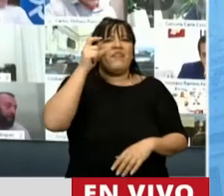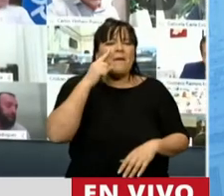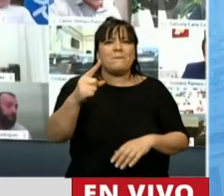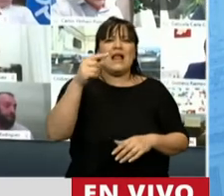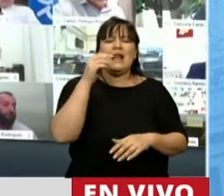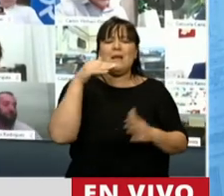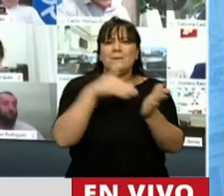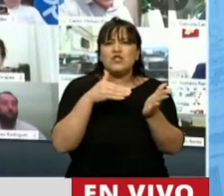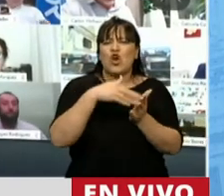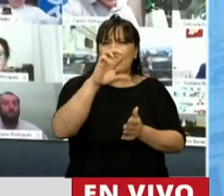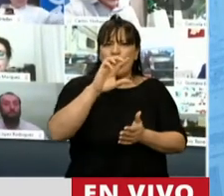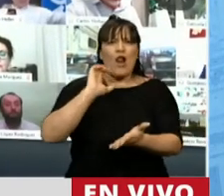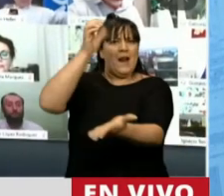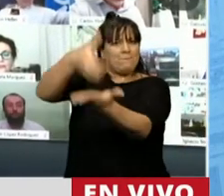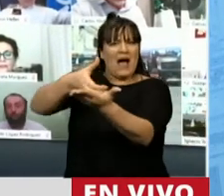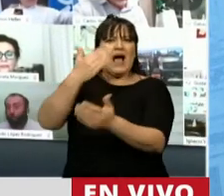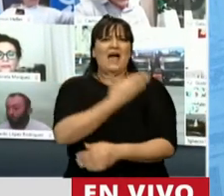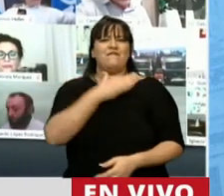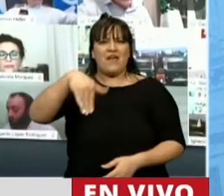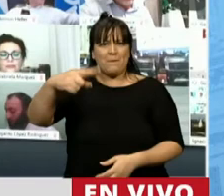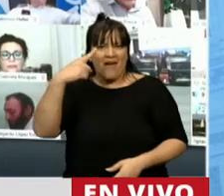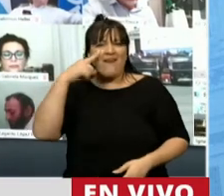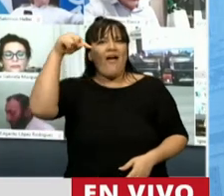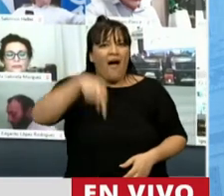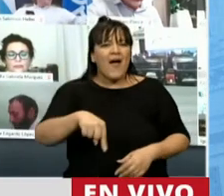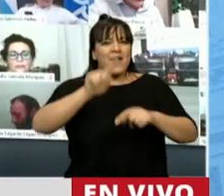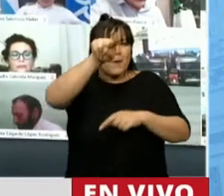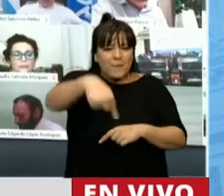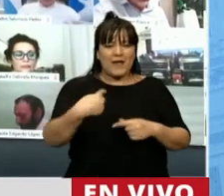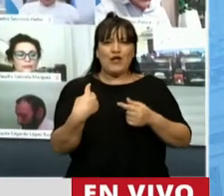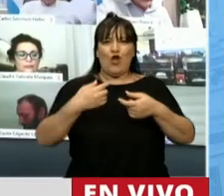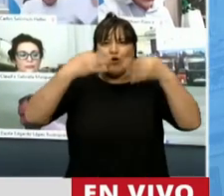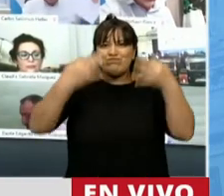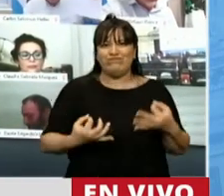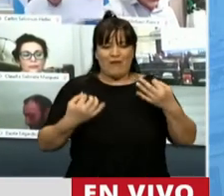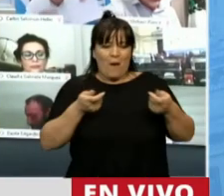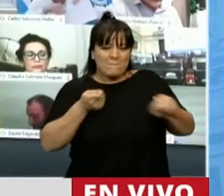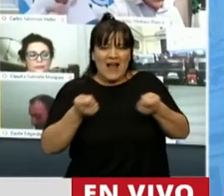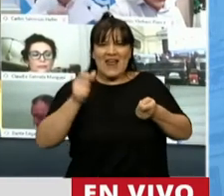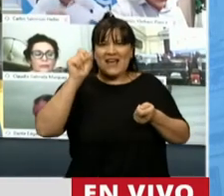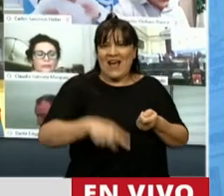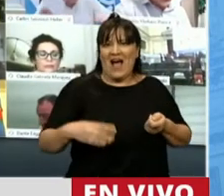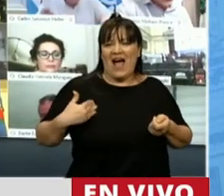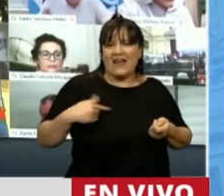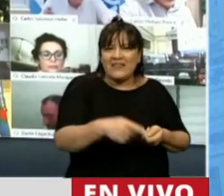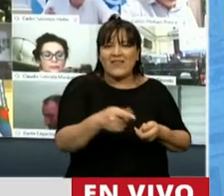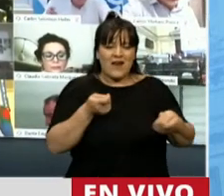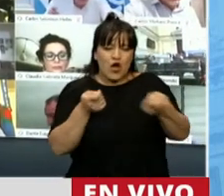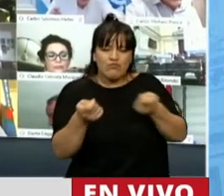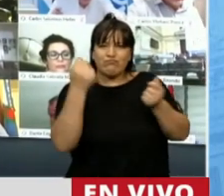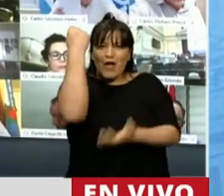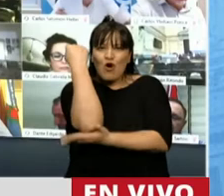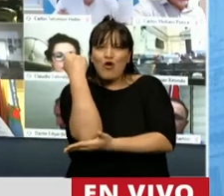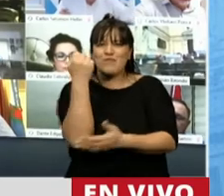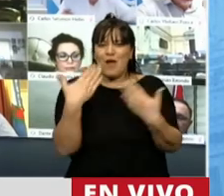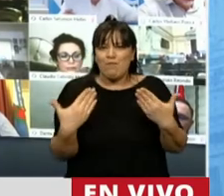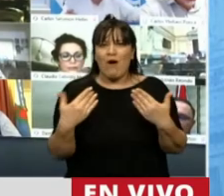pagar al FMI y poner soberanía política y económica para los argentinos y a partir de ahí lograr un proceso de